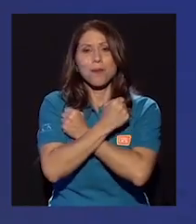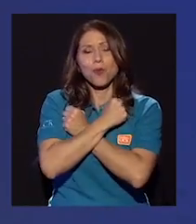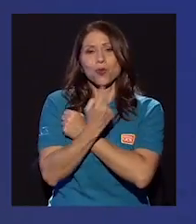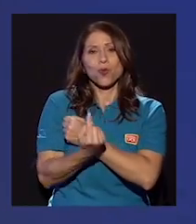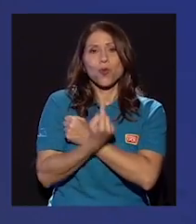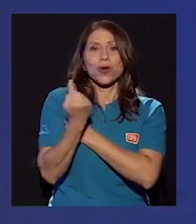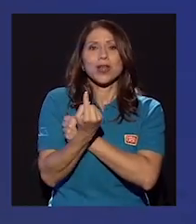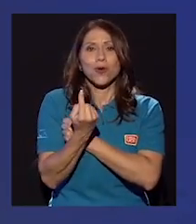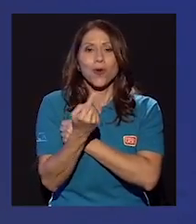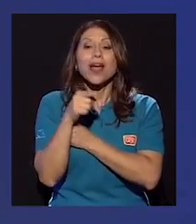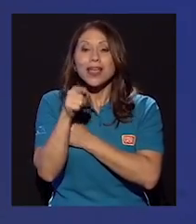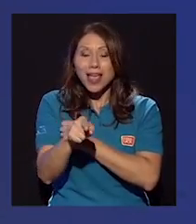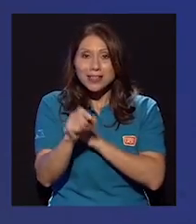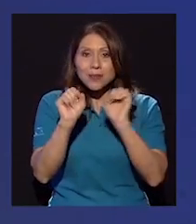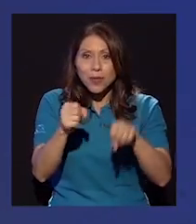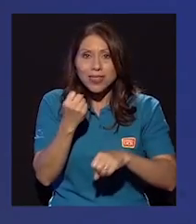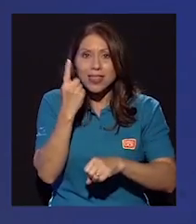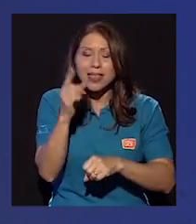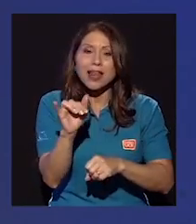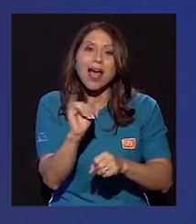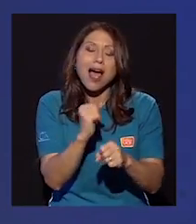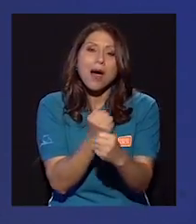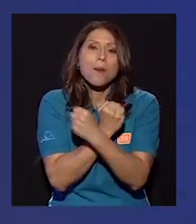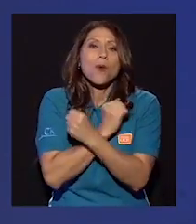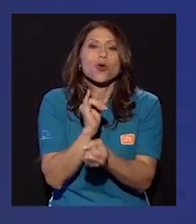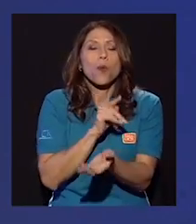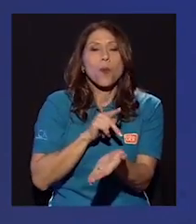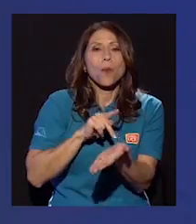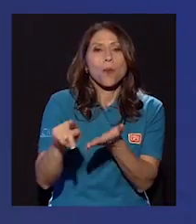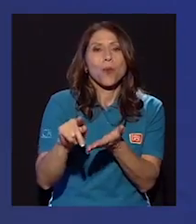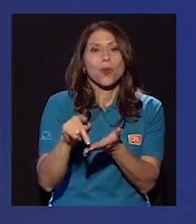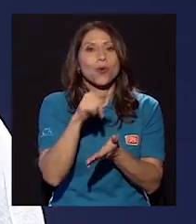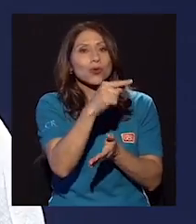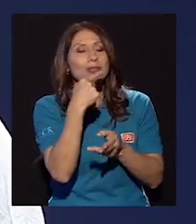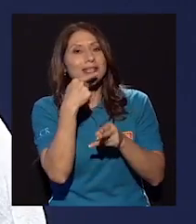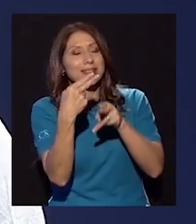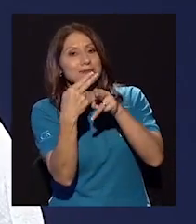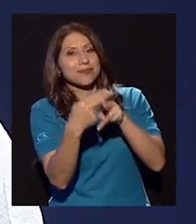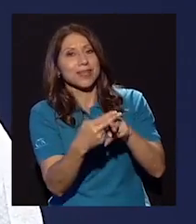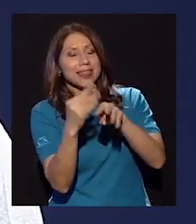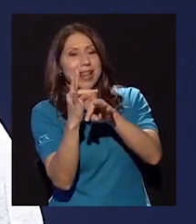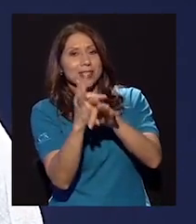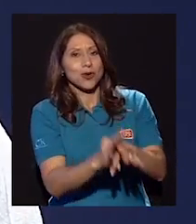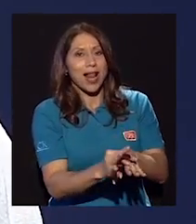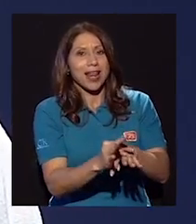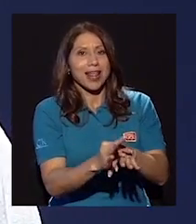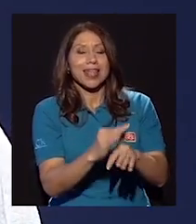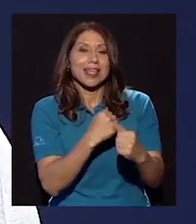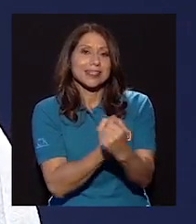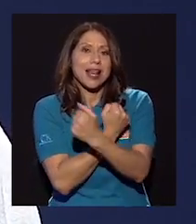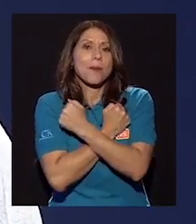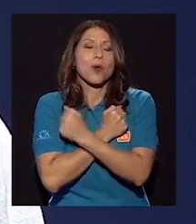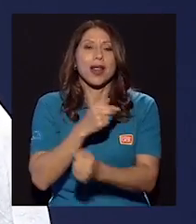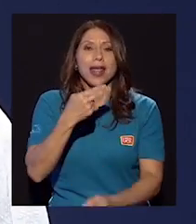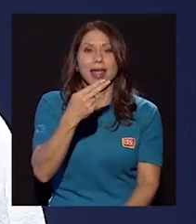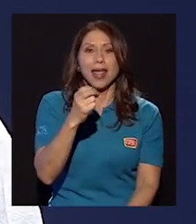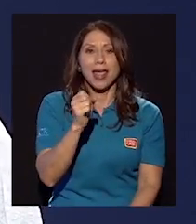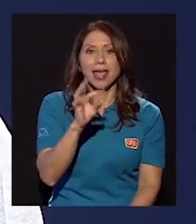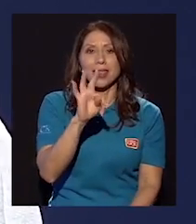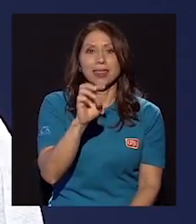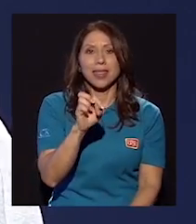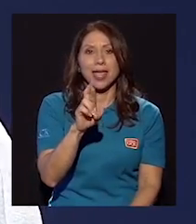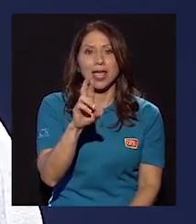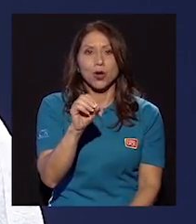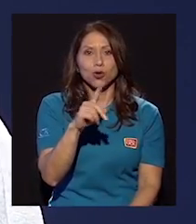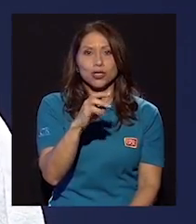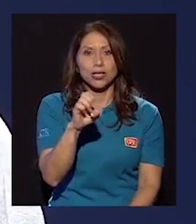se puede interpretar como puro y que también es el amor que usted llama tradicional, es el amor heterosexual. Exactamente. Claro, lógicamente en la construcción de las